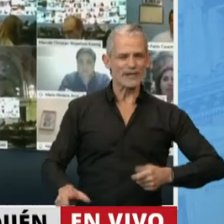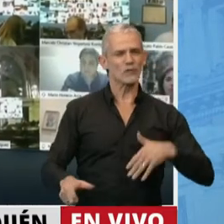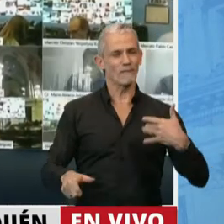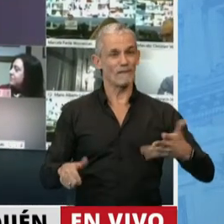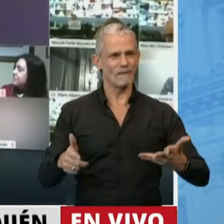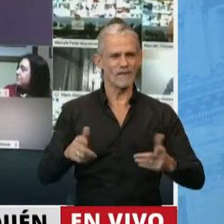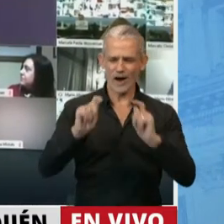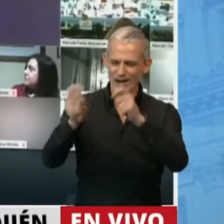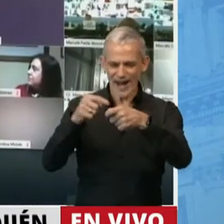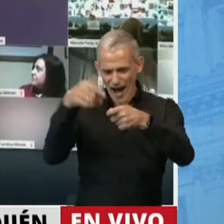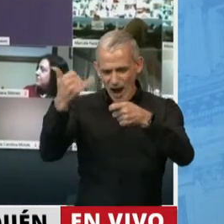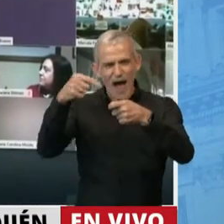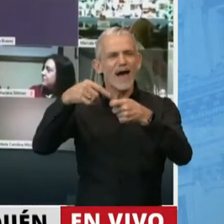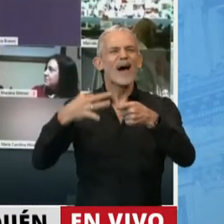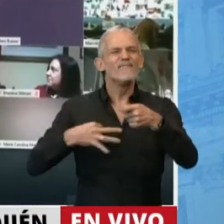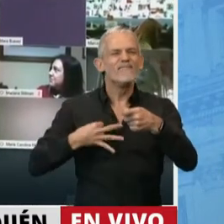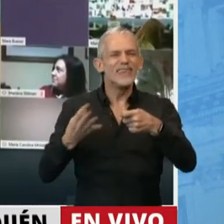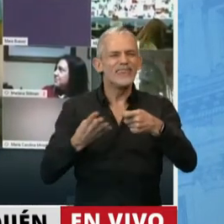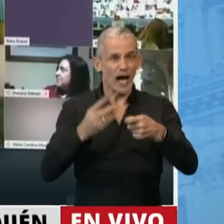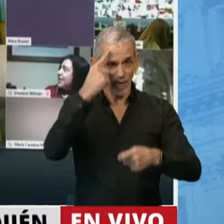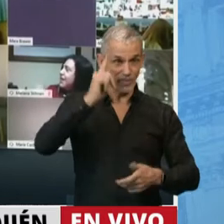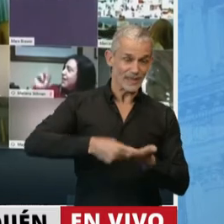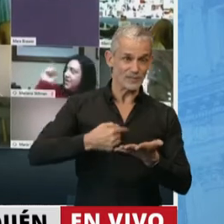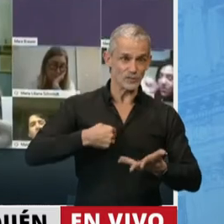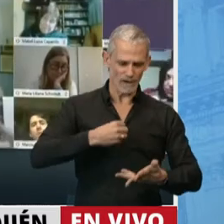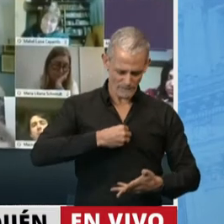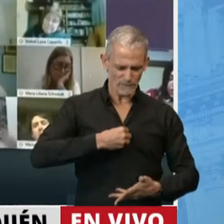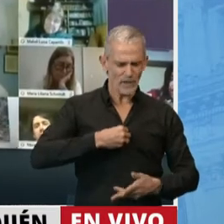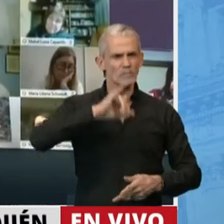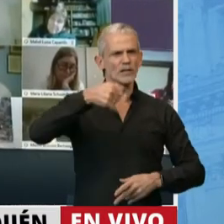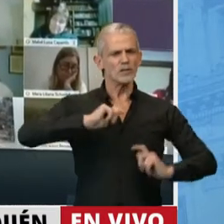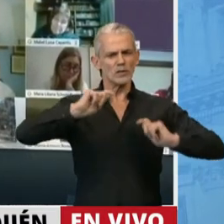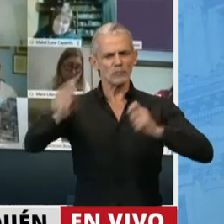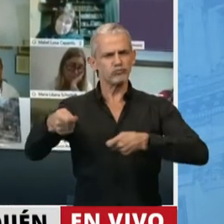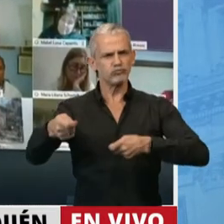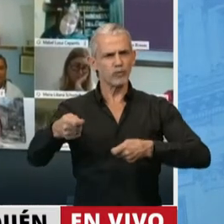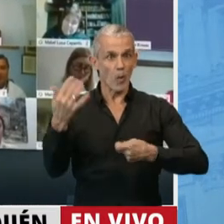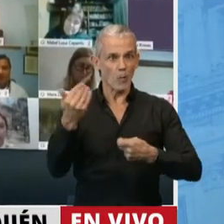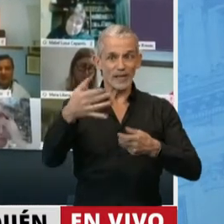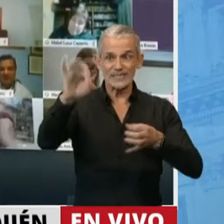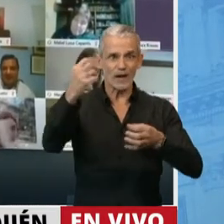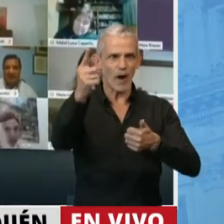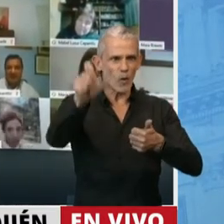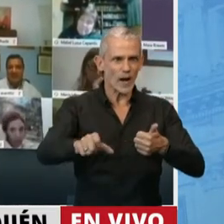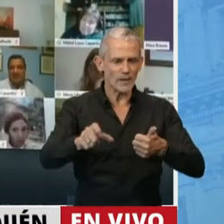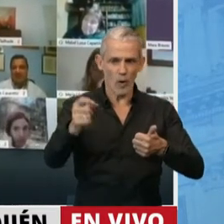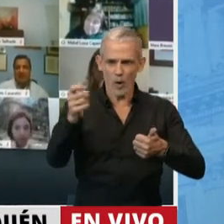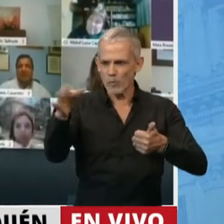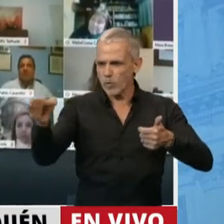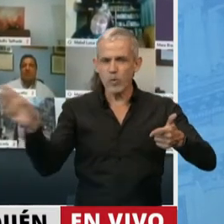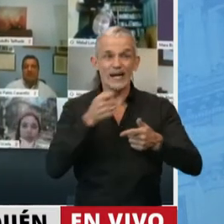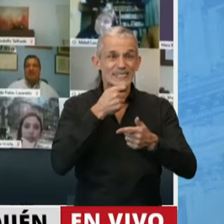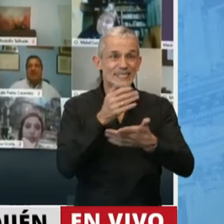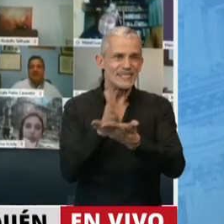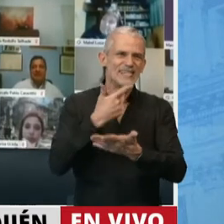regalo de la vida. La decisión de donar sangre puede salvar una vida o incluso varias si la sangre se separa por